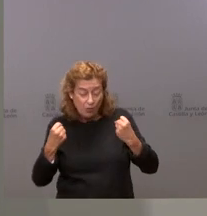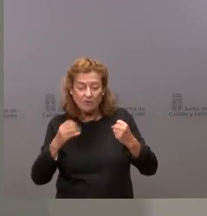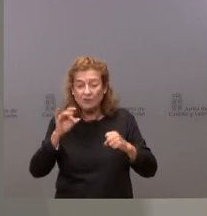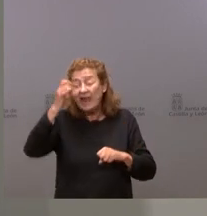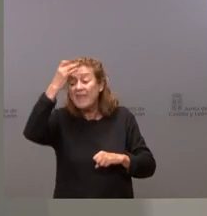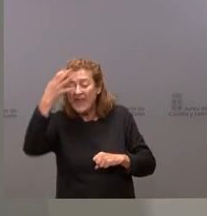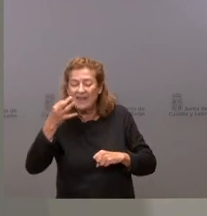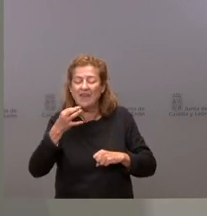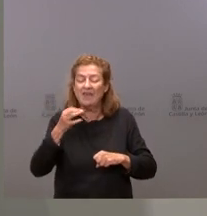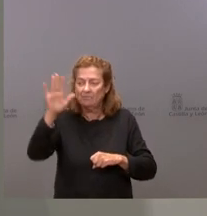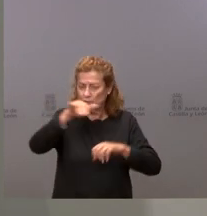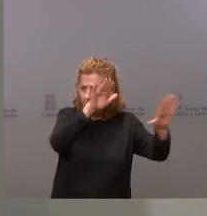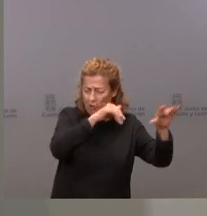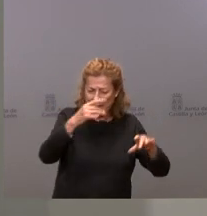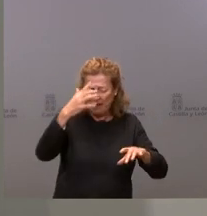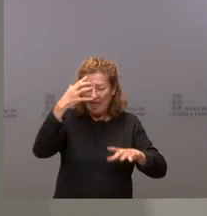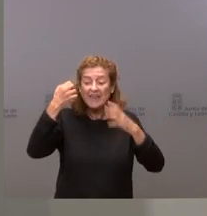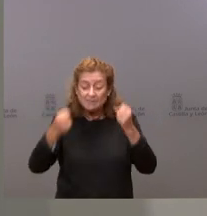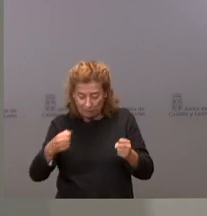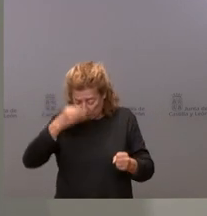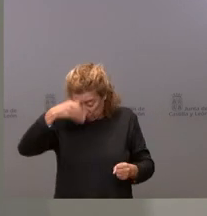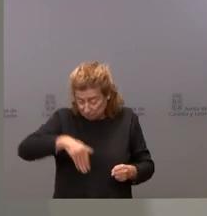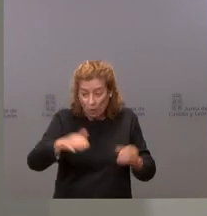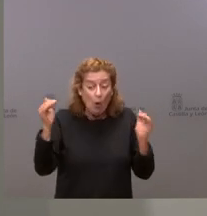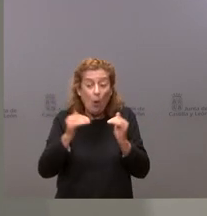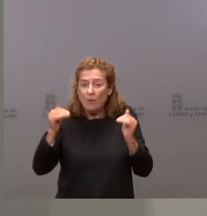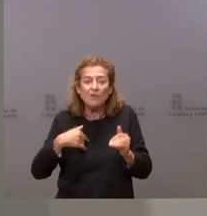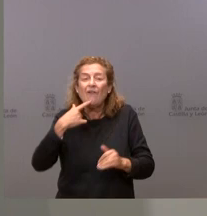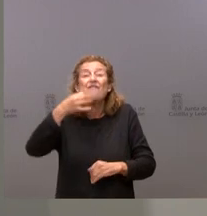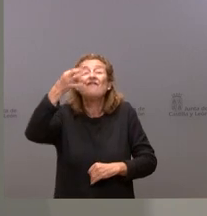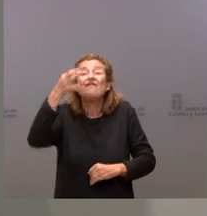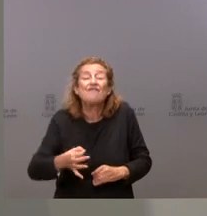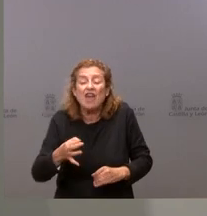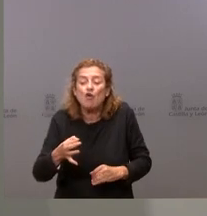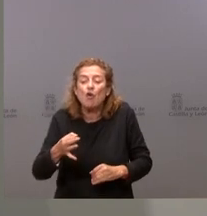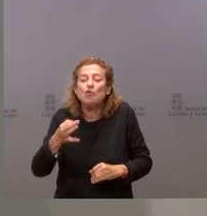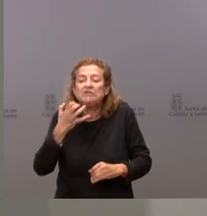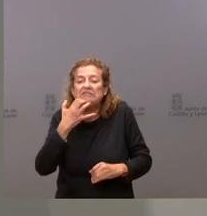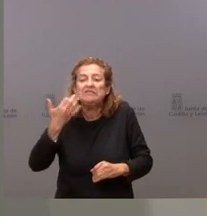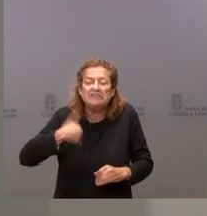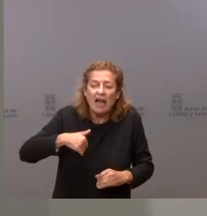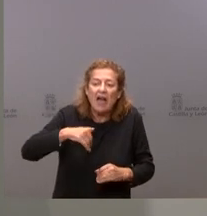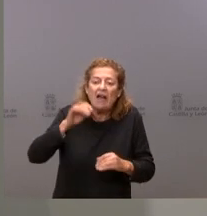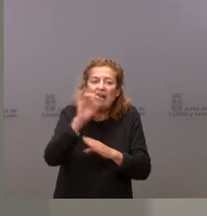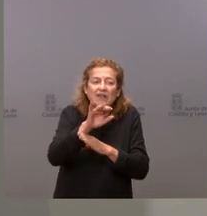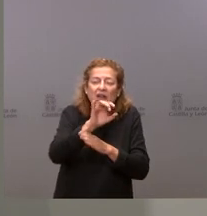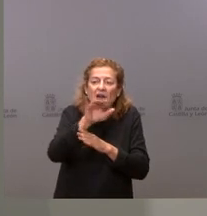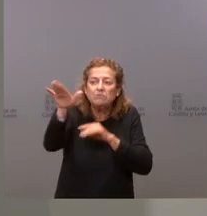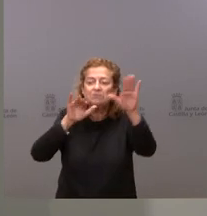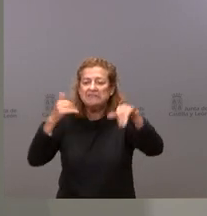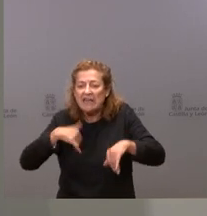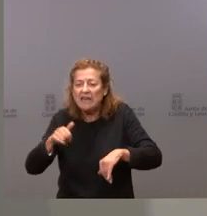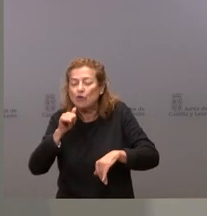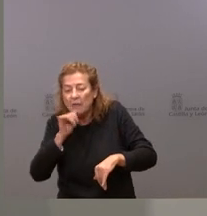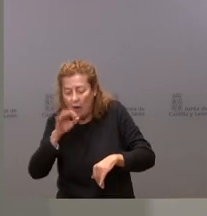idea es convocar a los expertos, tener una reunión el jueves. No les puedo confirmar en este momento si la carta de convocatoria ha salido o va a salir